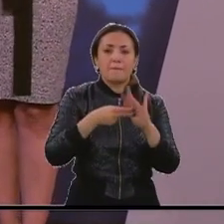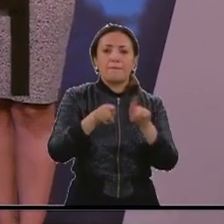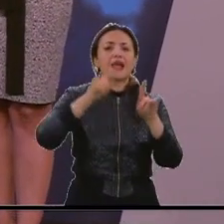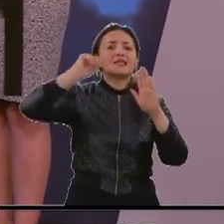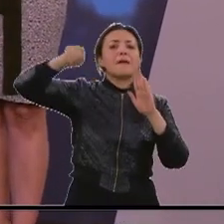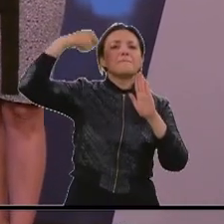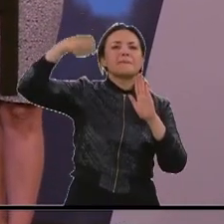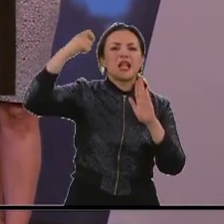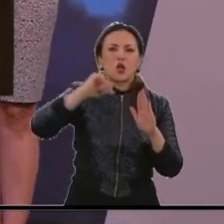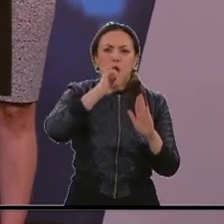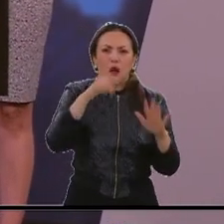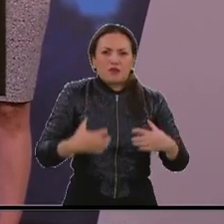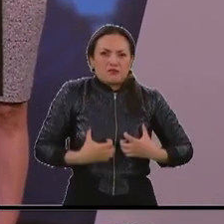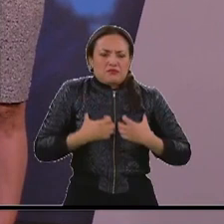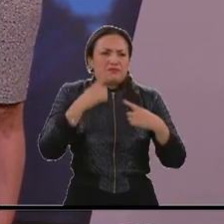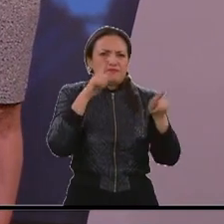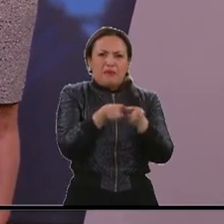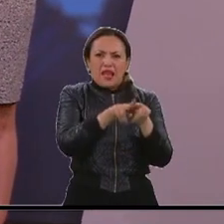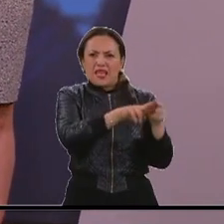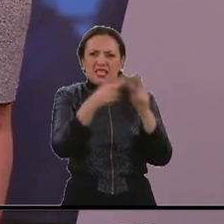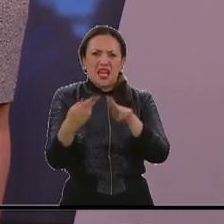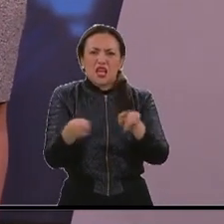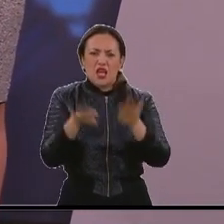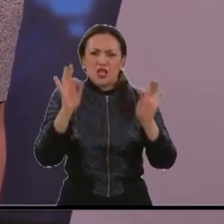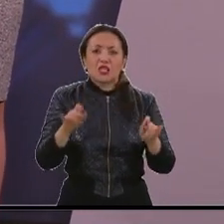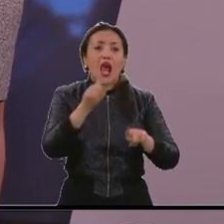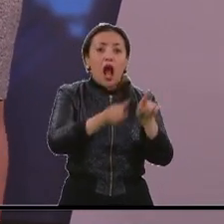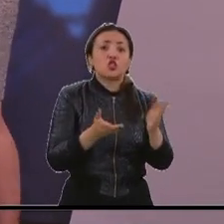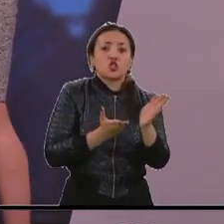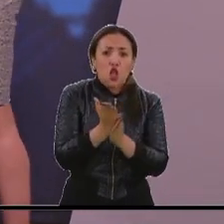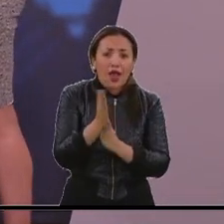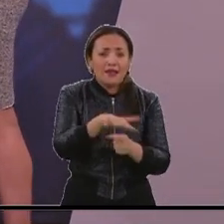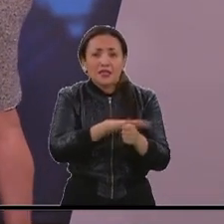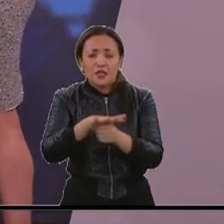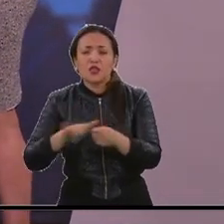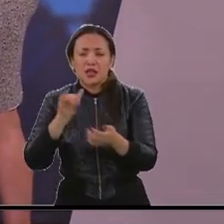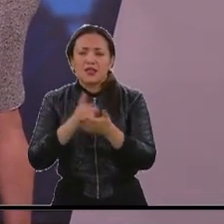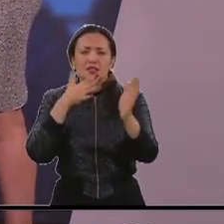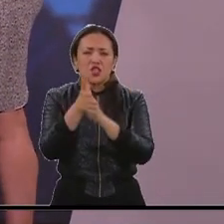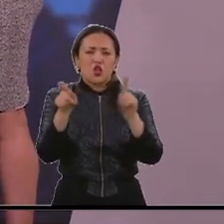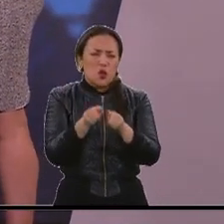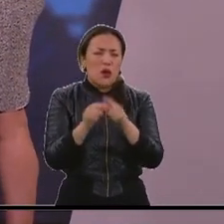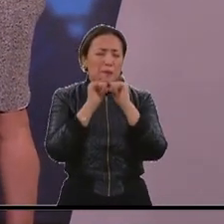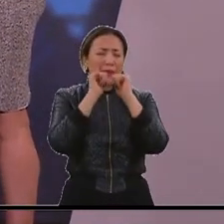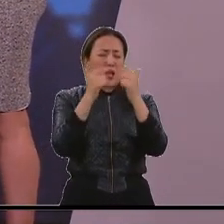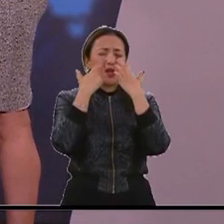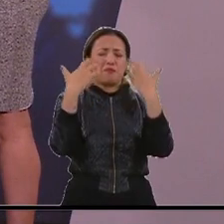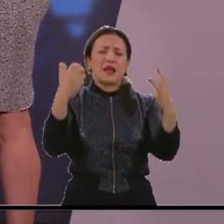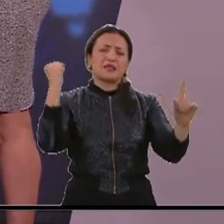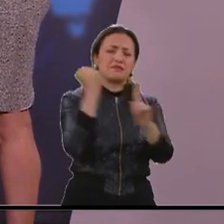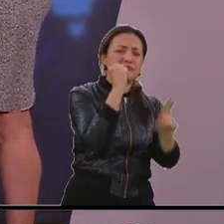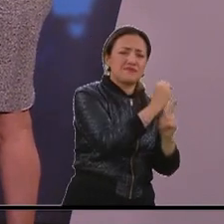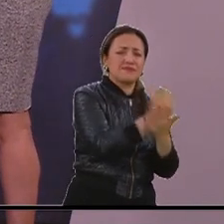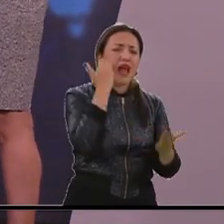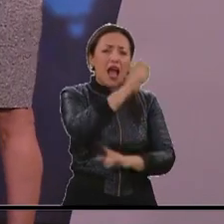y lo peor es que muchas de ellas todavía tienen capítulos abiertos. Vamos a hablar de este monstruo del feminicidio en Colombia y para eso saludamos a esta